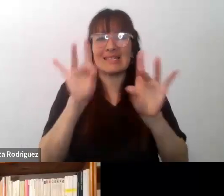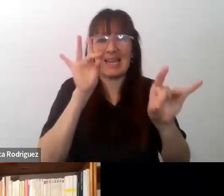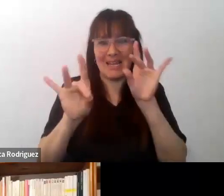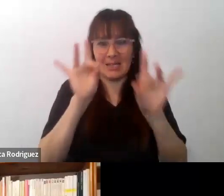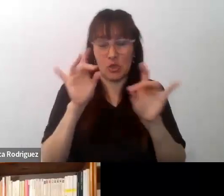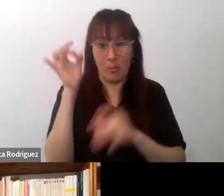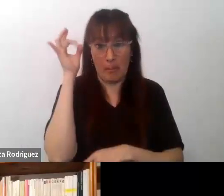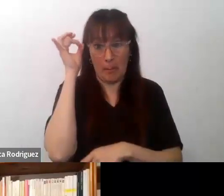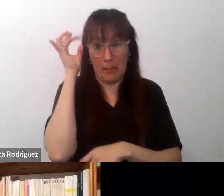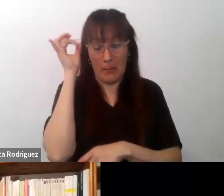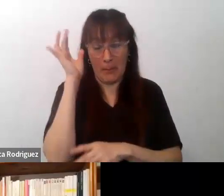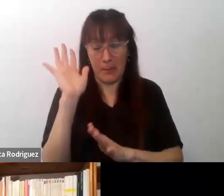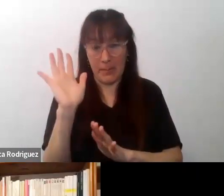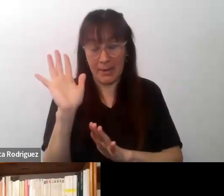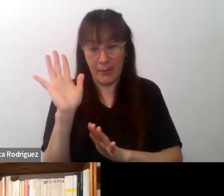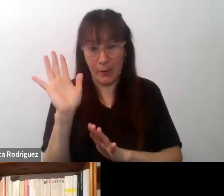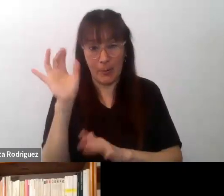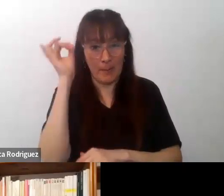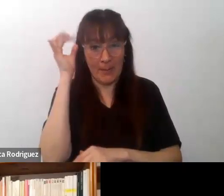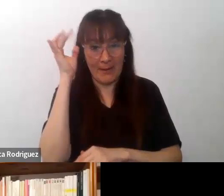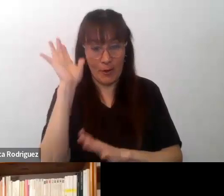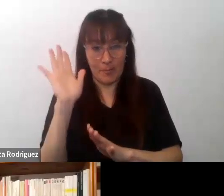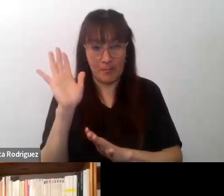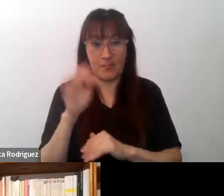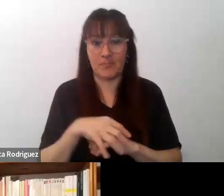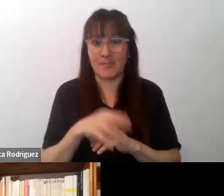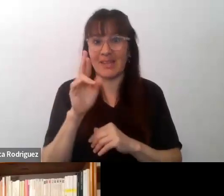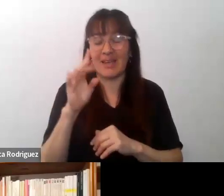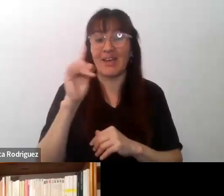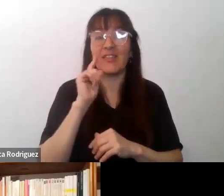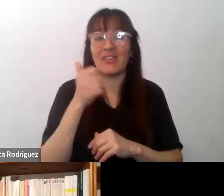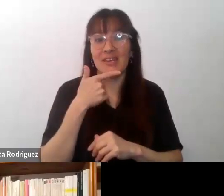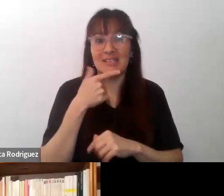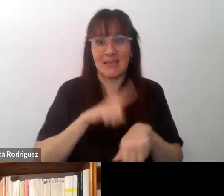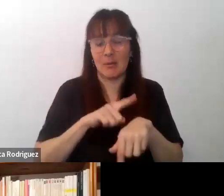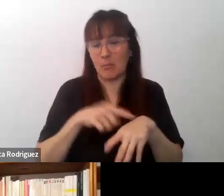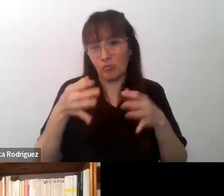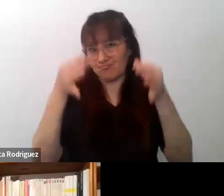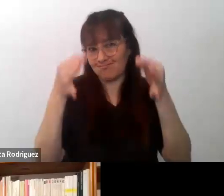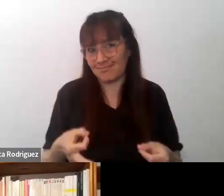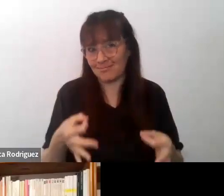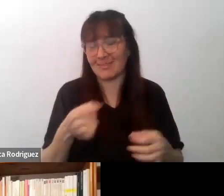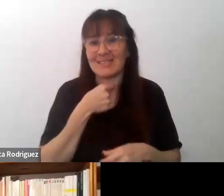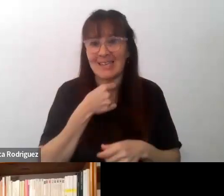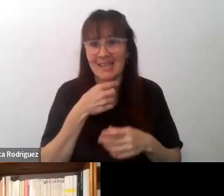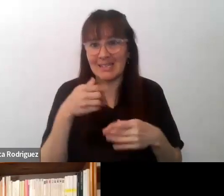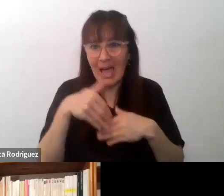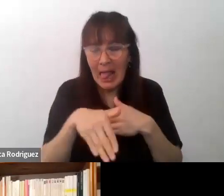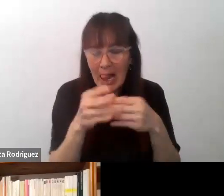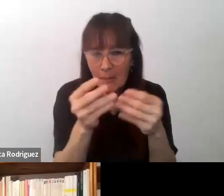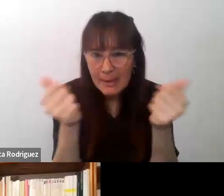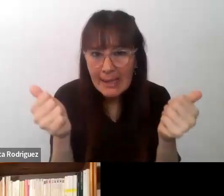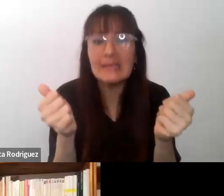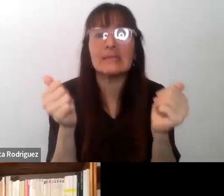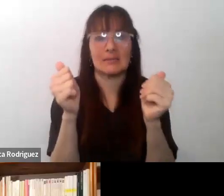perdón perdón esta perdón Dris estamos ya con tiempo cumplido si querés ir cerrando y quizás